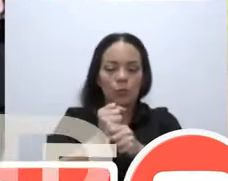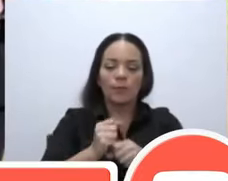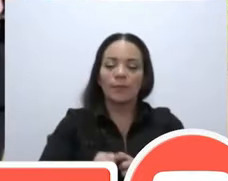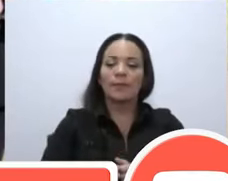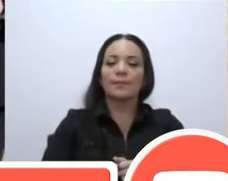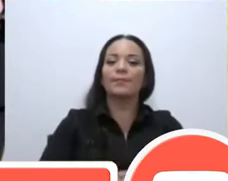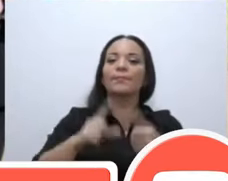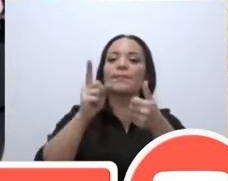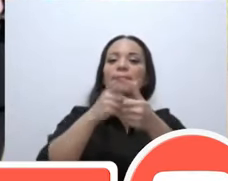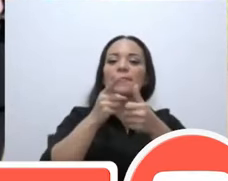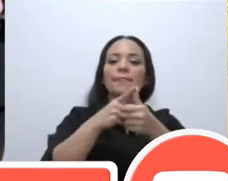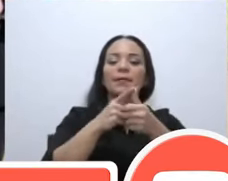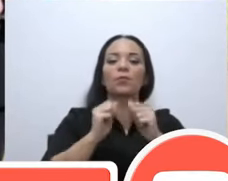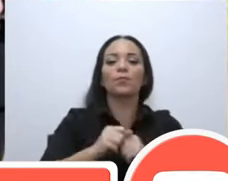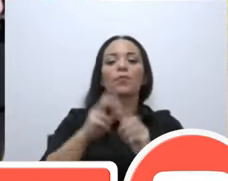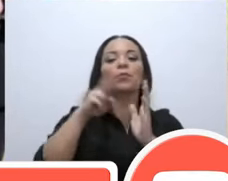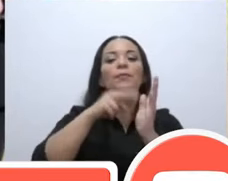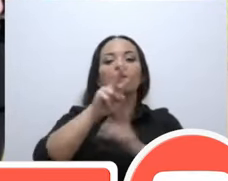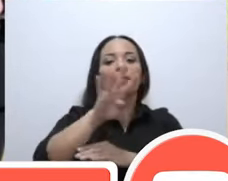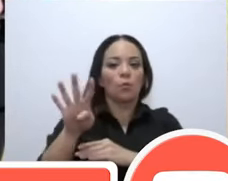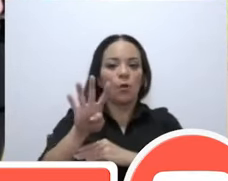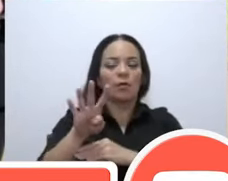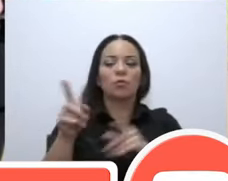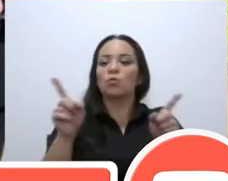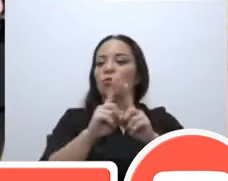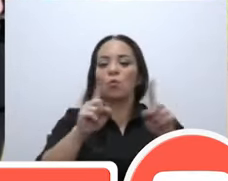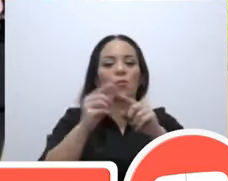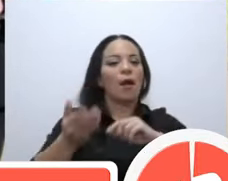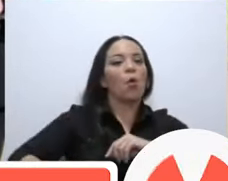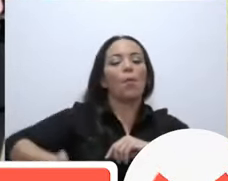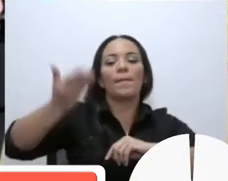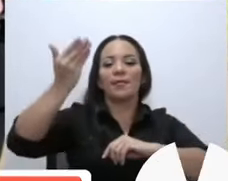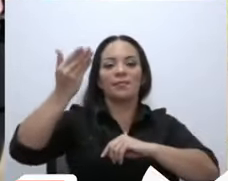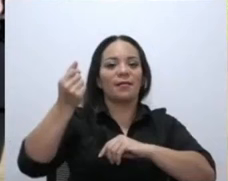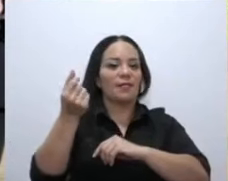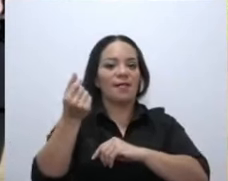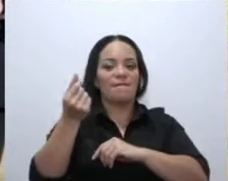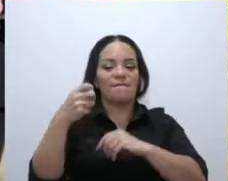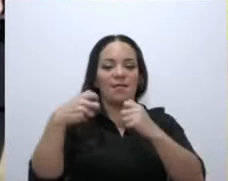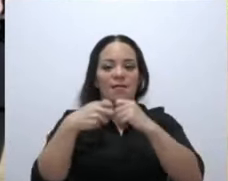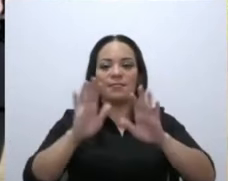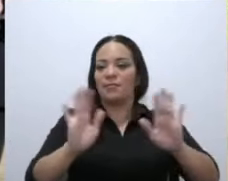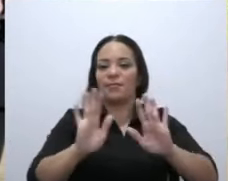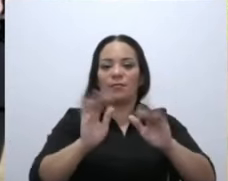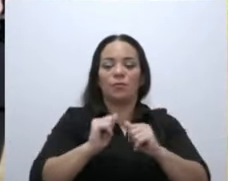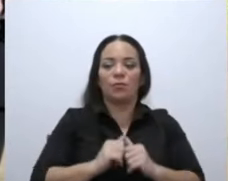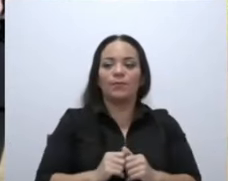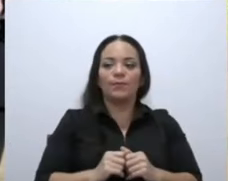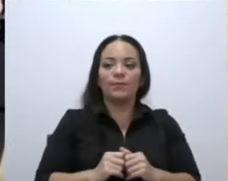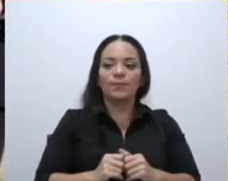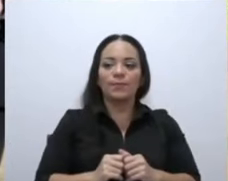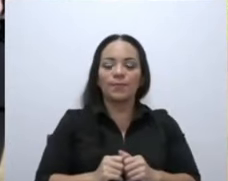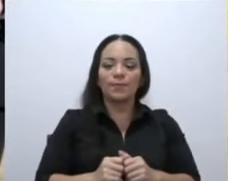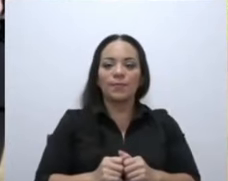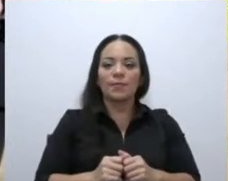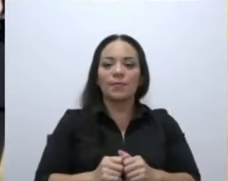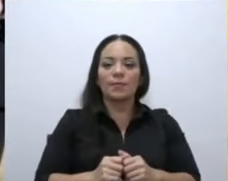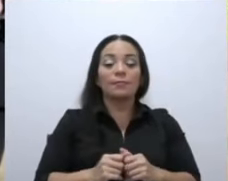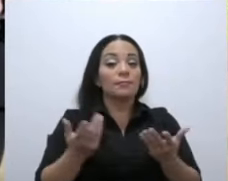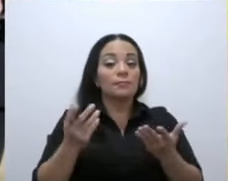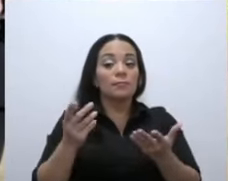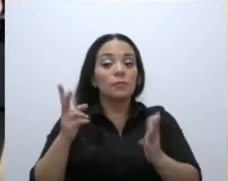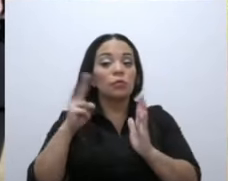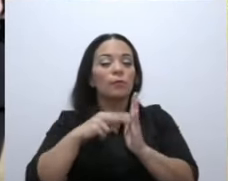Número uno, 2024 no se prevé en aumento de la tarifa eléctrica. En el 24, ¿cómo estamos?